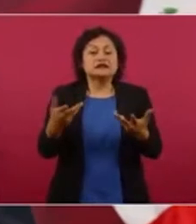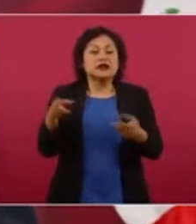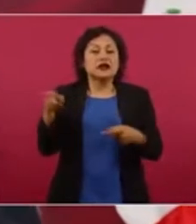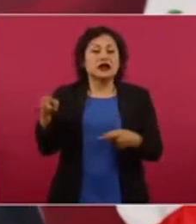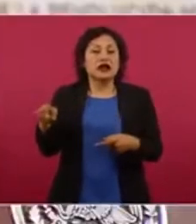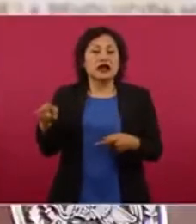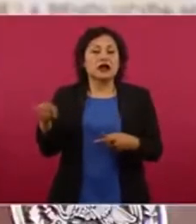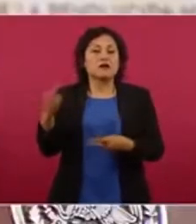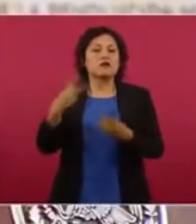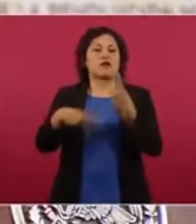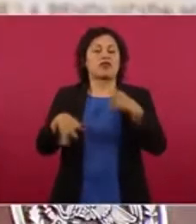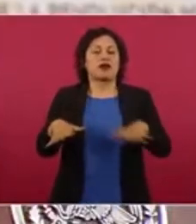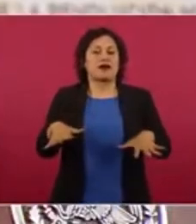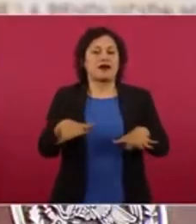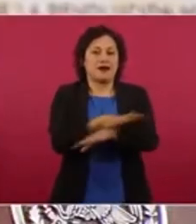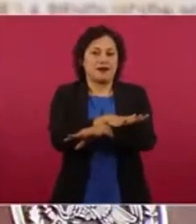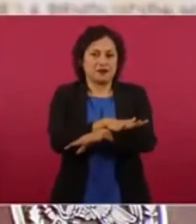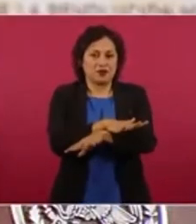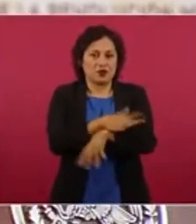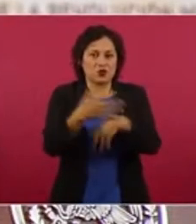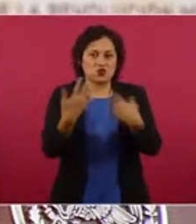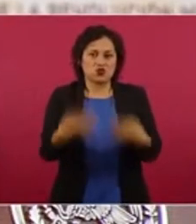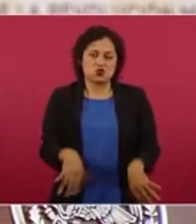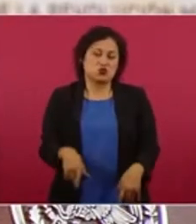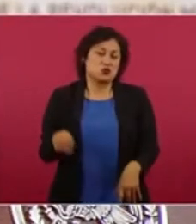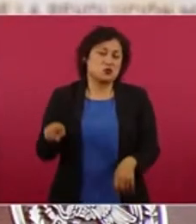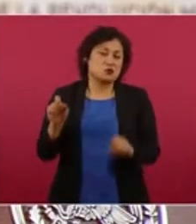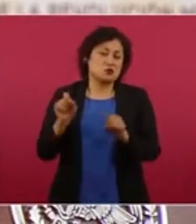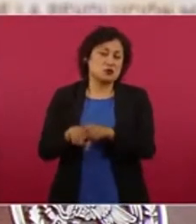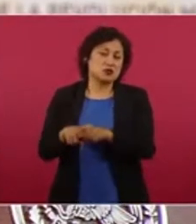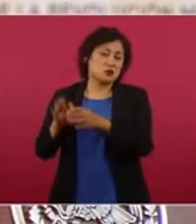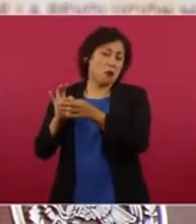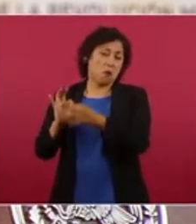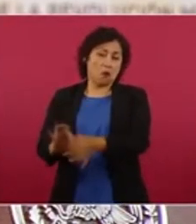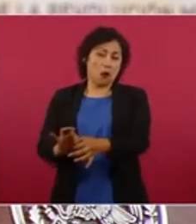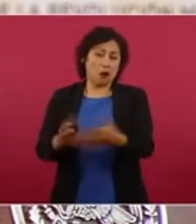y siguió con con lo mismo